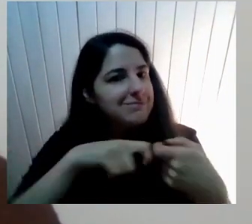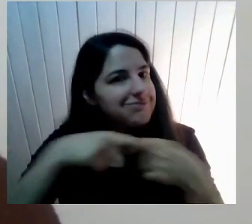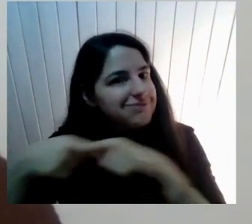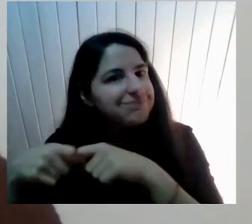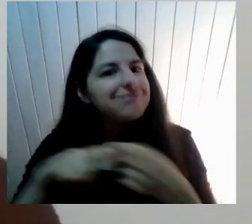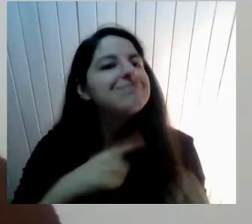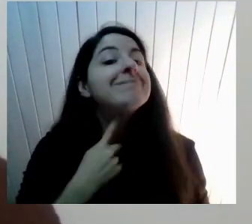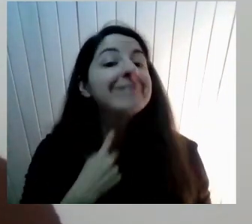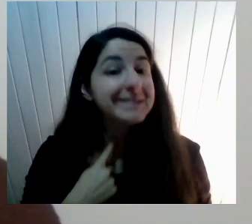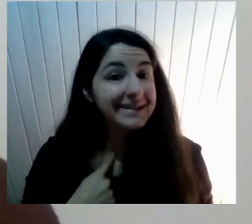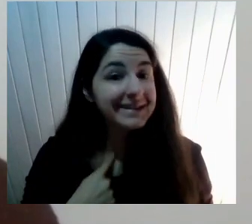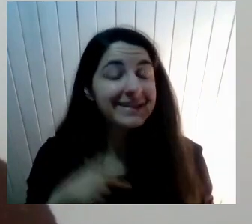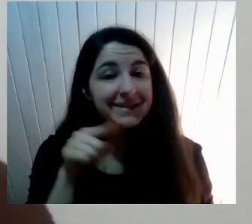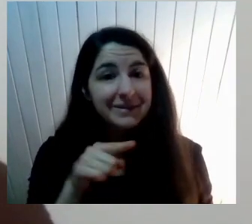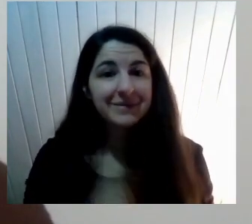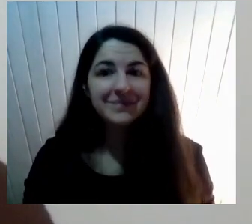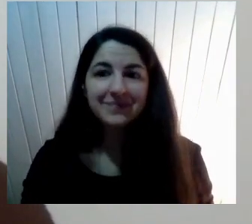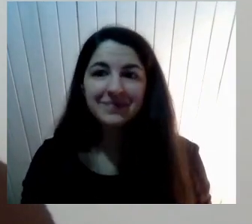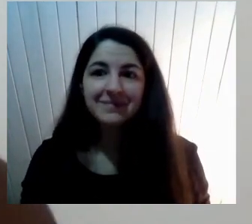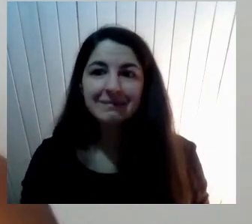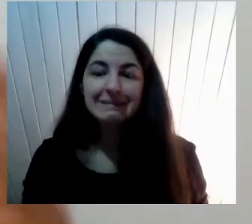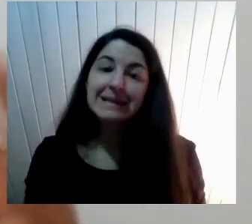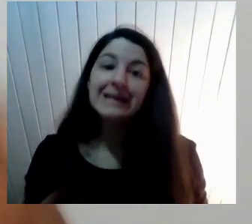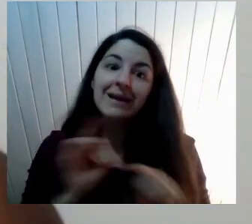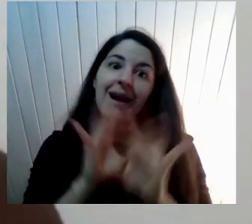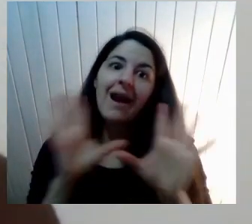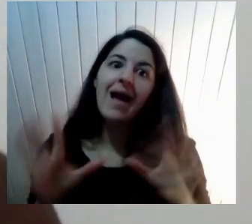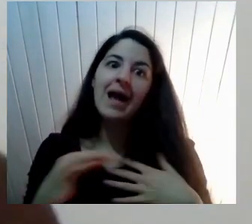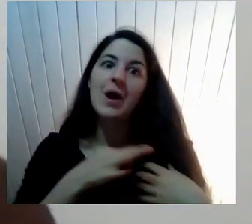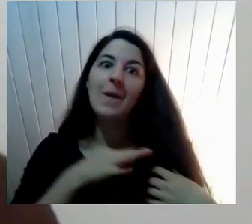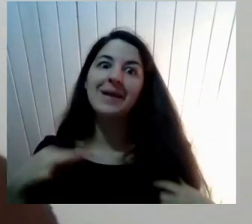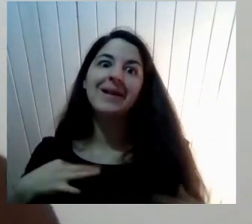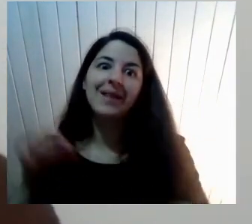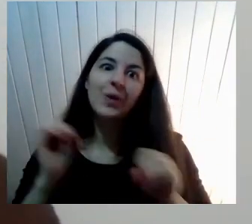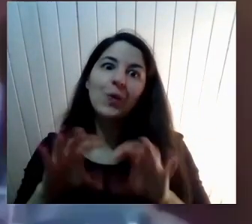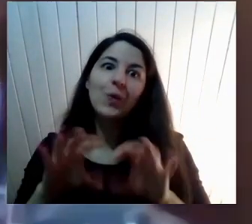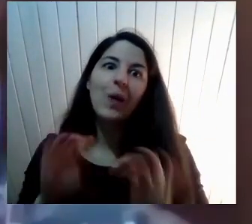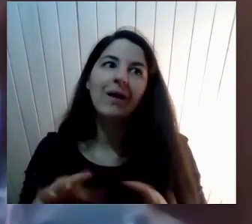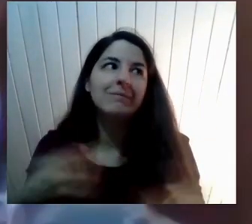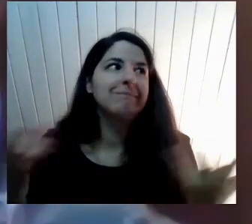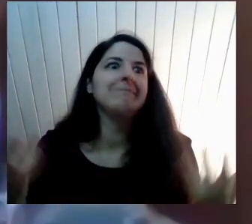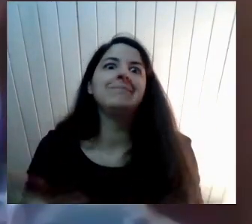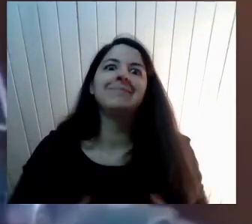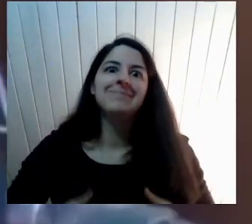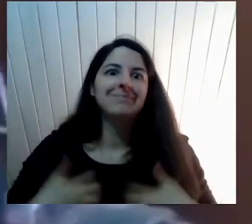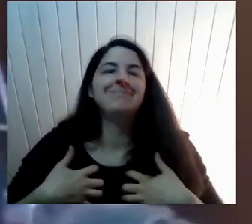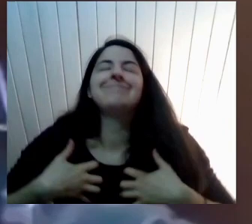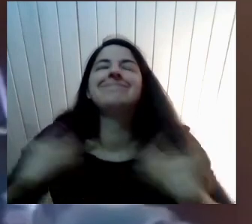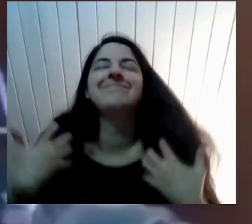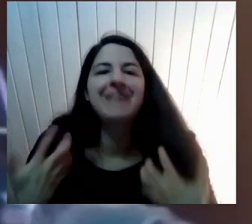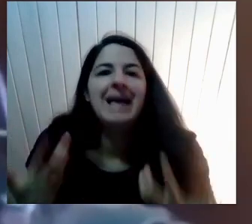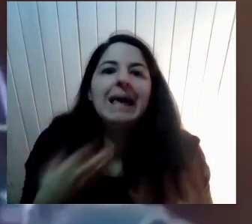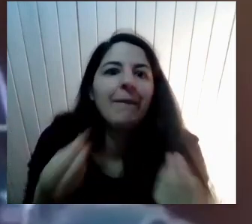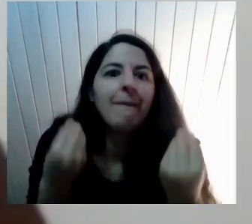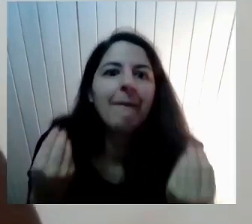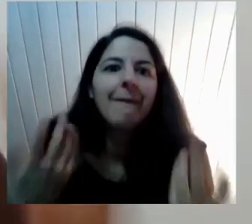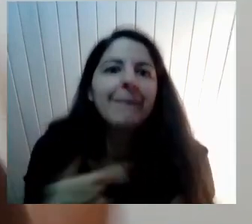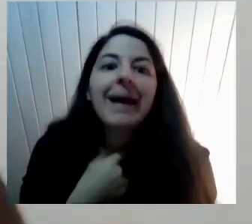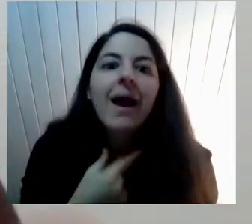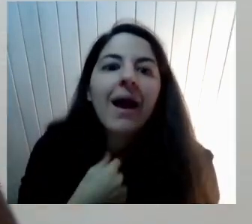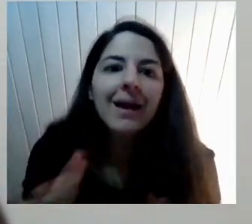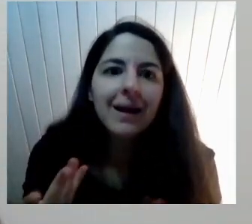obviamente Si nos estuvieran Escuchando En el Ministerio de Educación Dirían ¿Pero qué quieren? Bueno Son altas cosas En esa lista Pero efectivamente